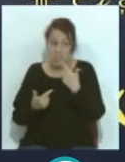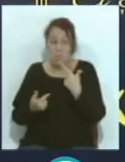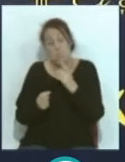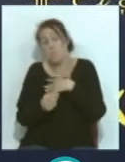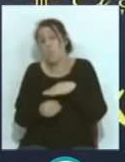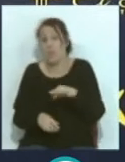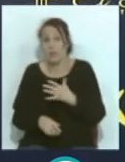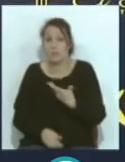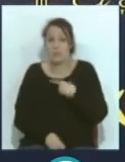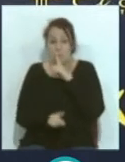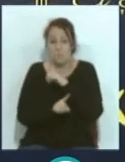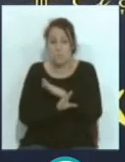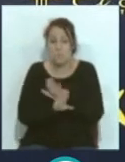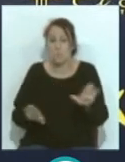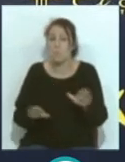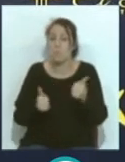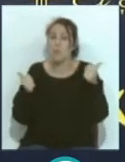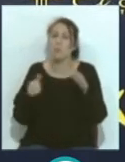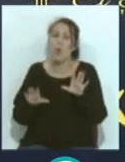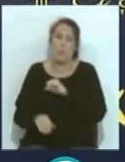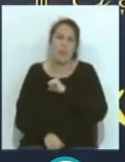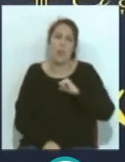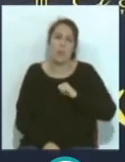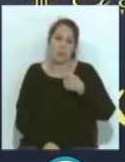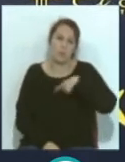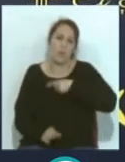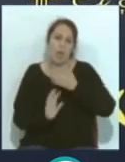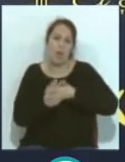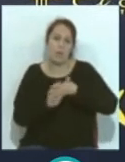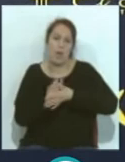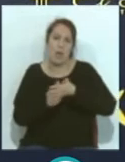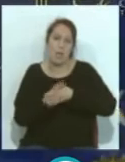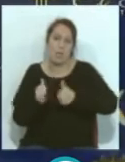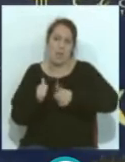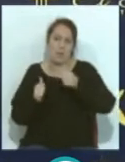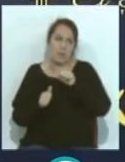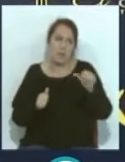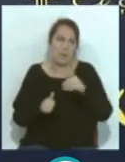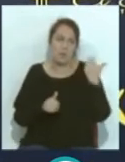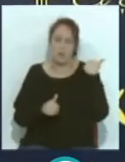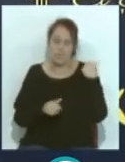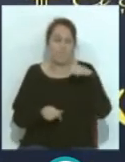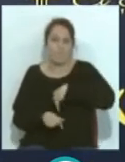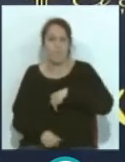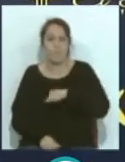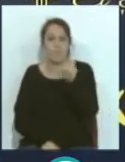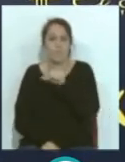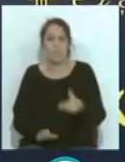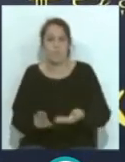ha habido más silencio, pero privadamente sí que hemos hablado más que en otras semanas. El Getafe es un equipo